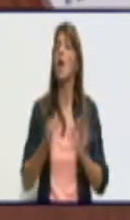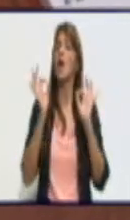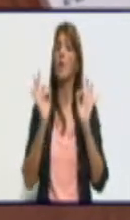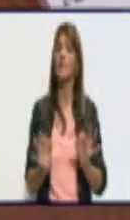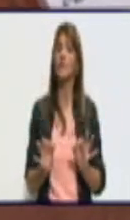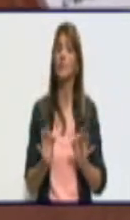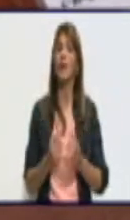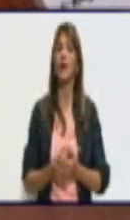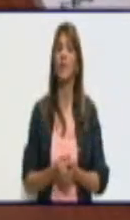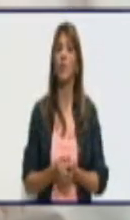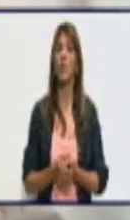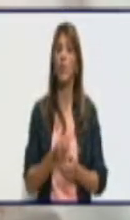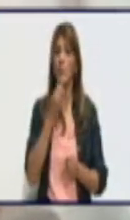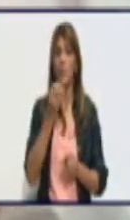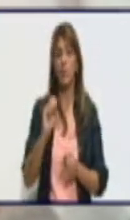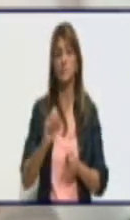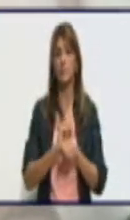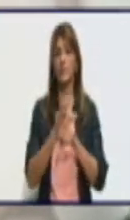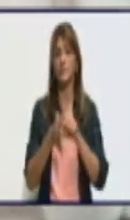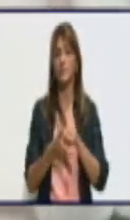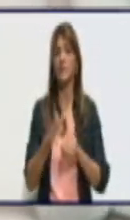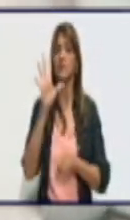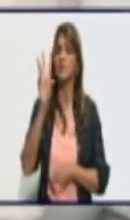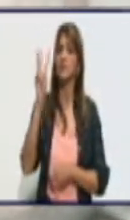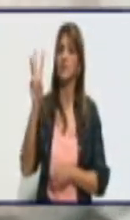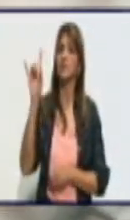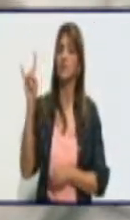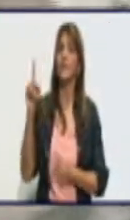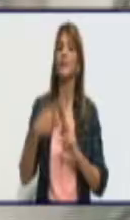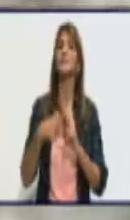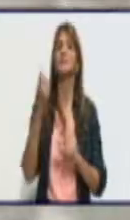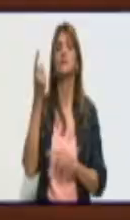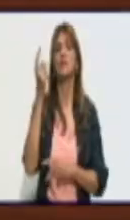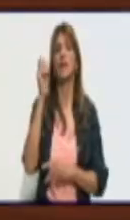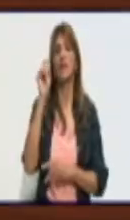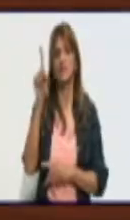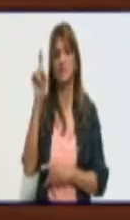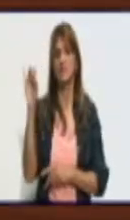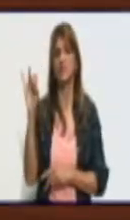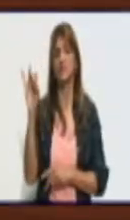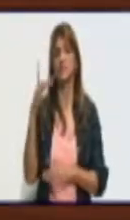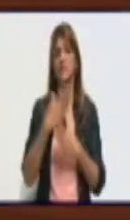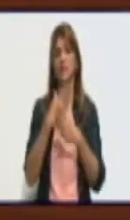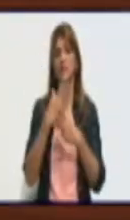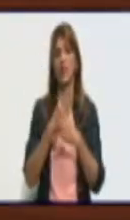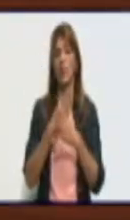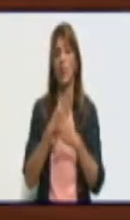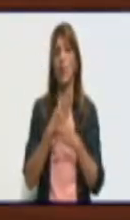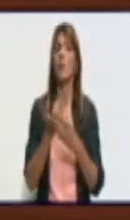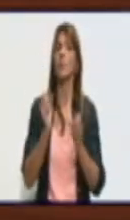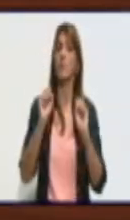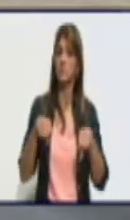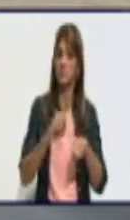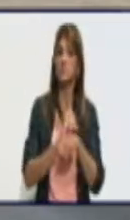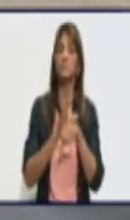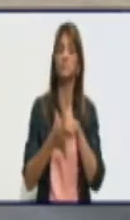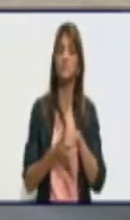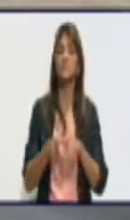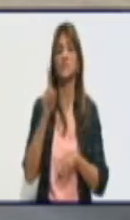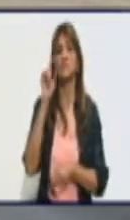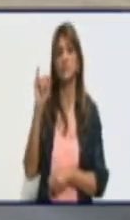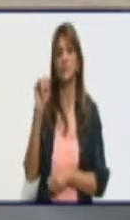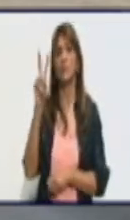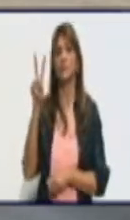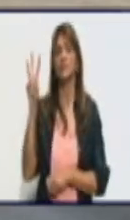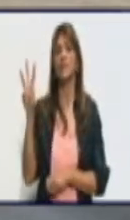239 acá en la provincia y 17 en Santiago de Cuba. Sospechosos 323 y 930